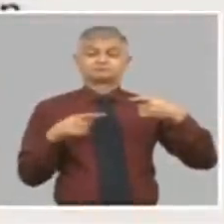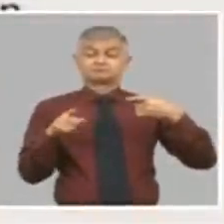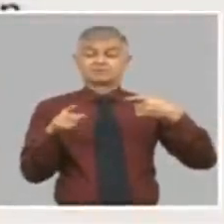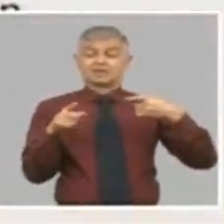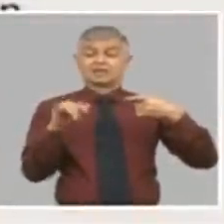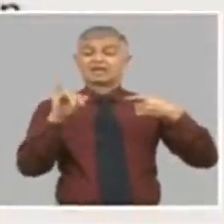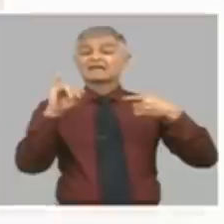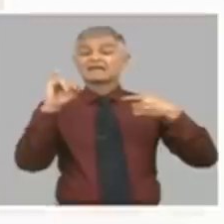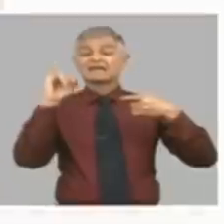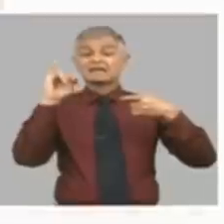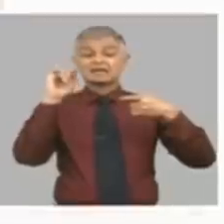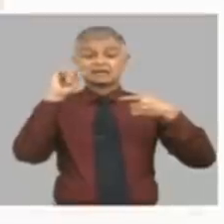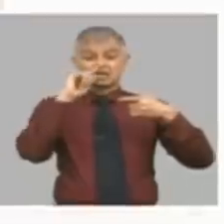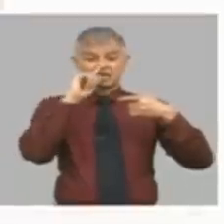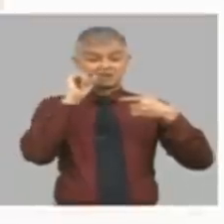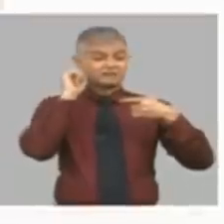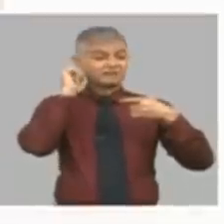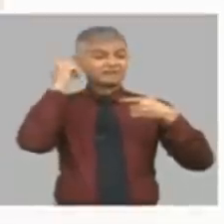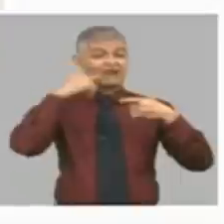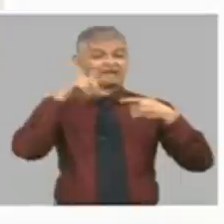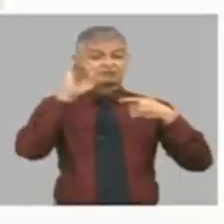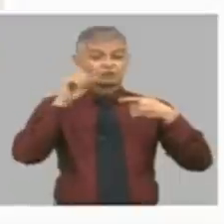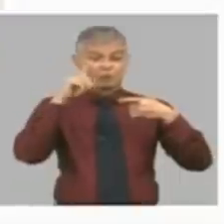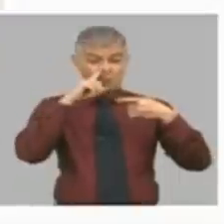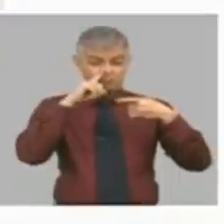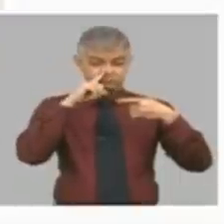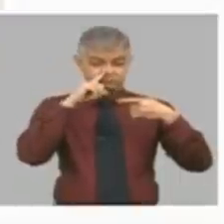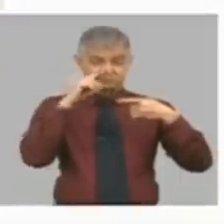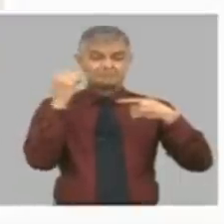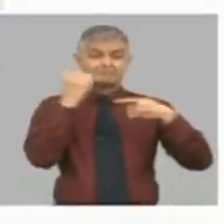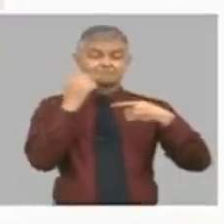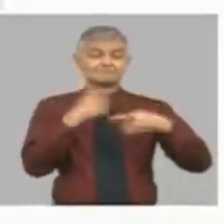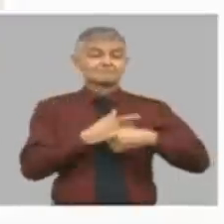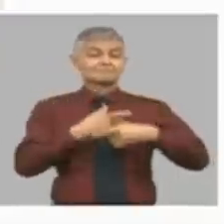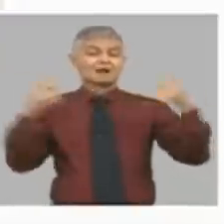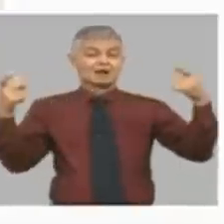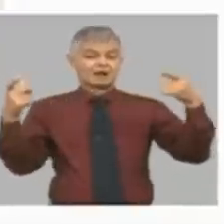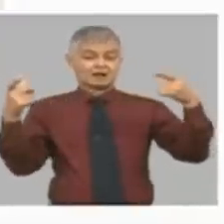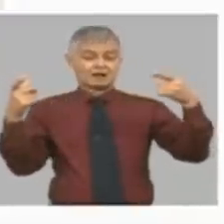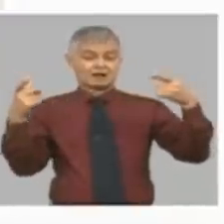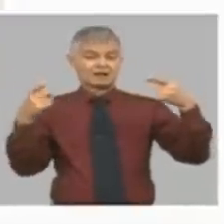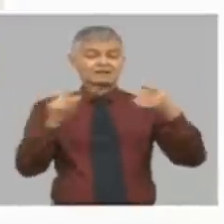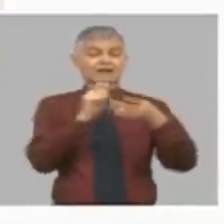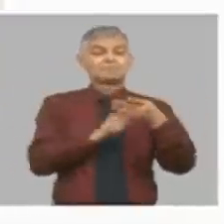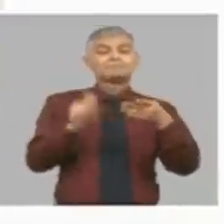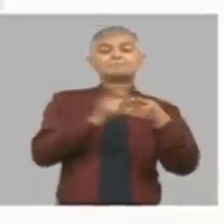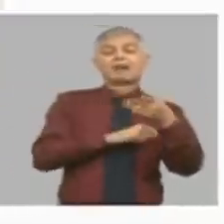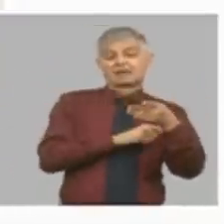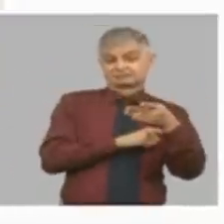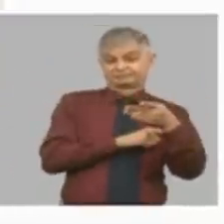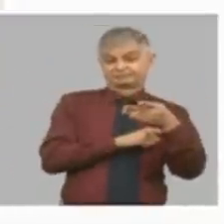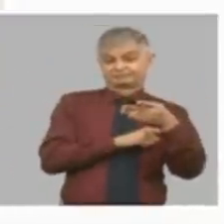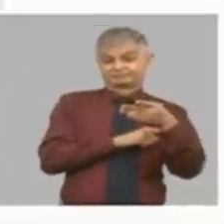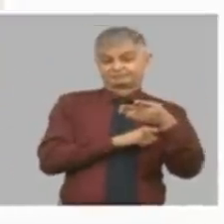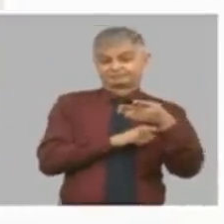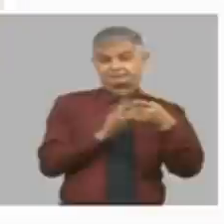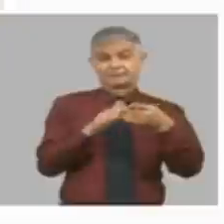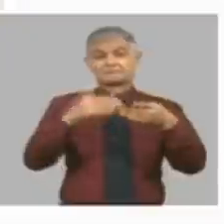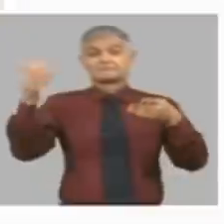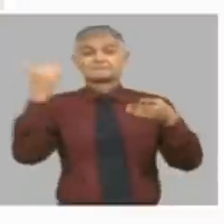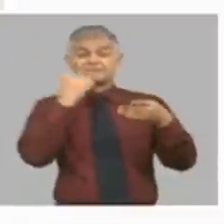inflación sea mayor que la diseñada y voy a hablar en términos para los diputados